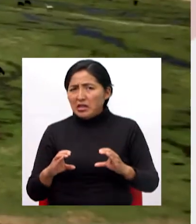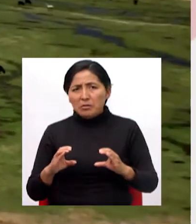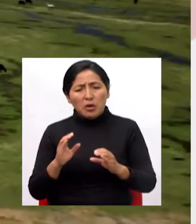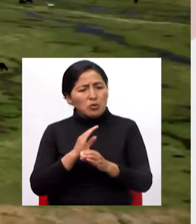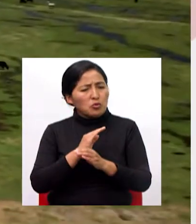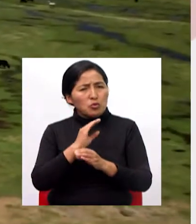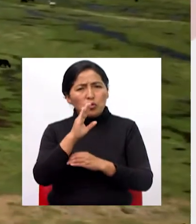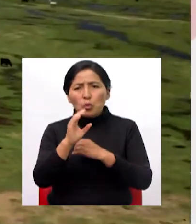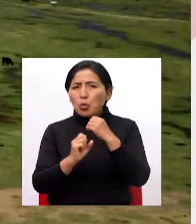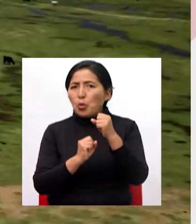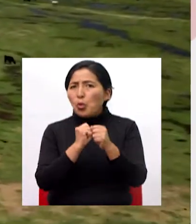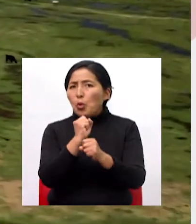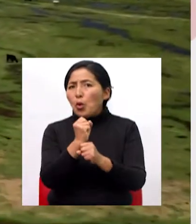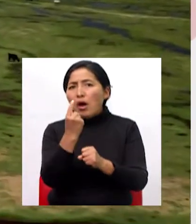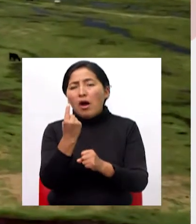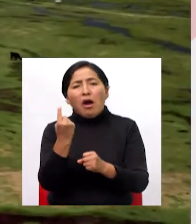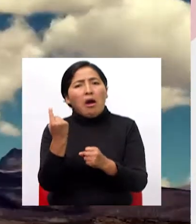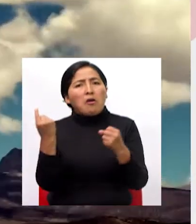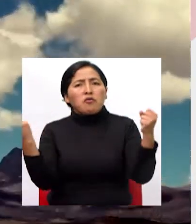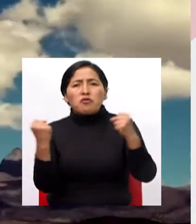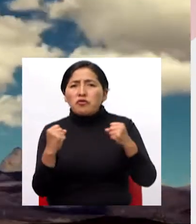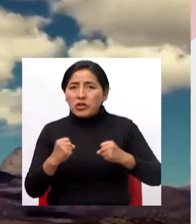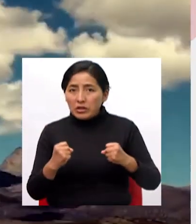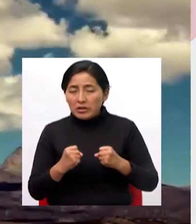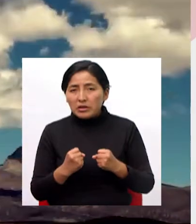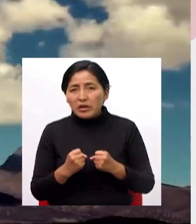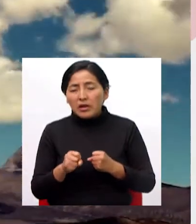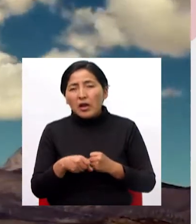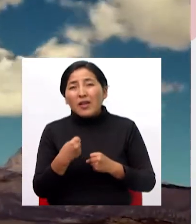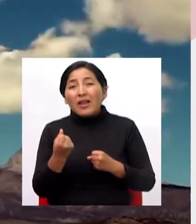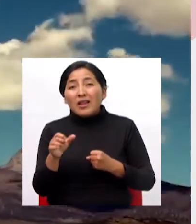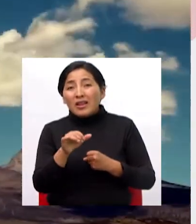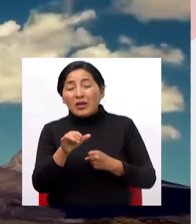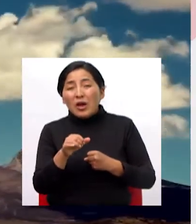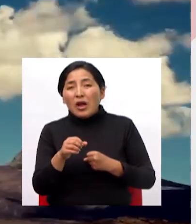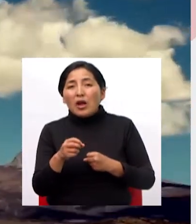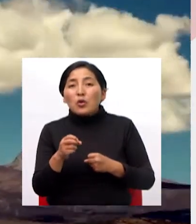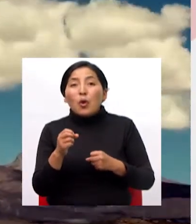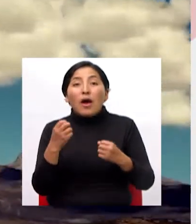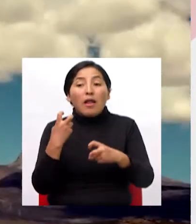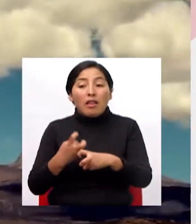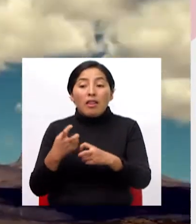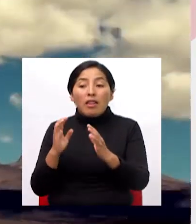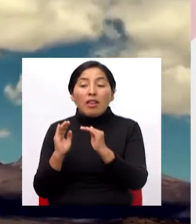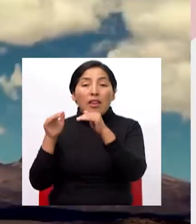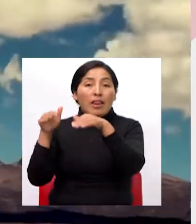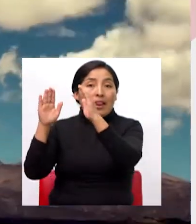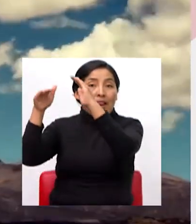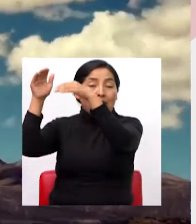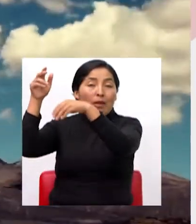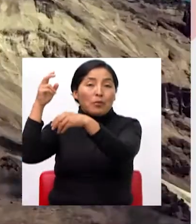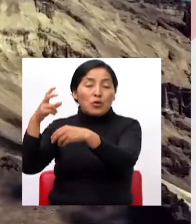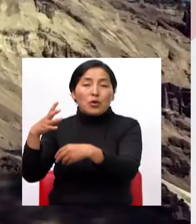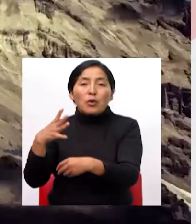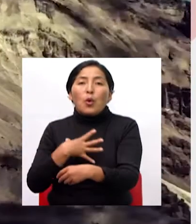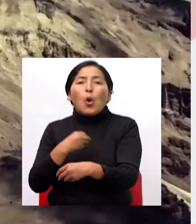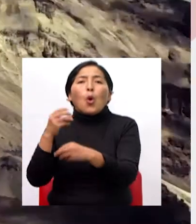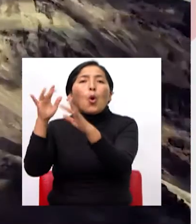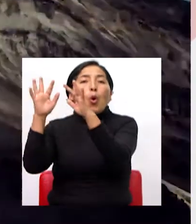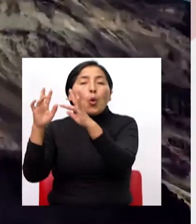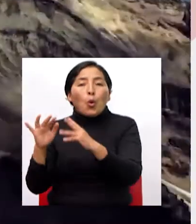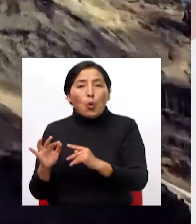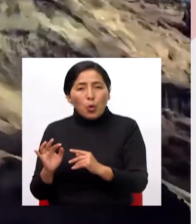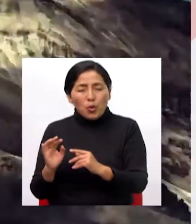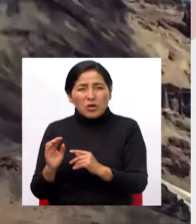y también el hielo que existe en las montañas no se descongela, se descongela